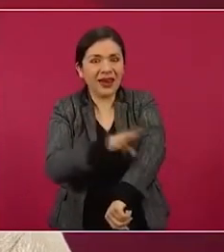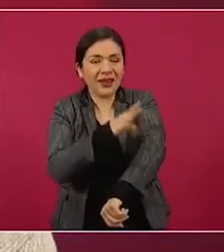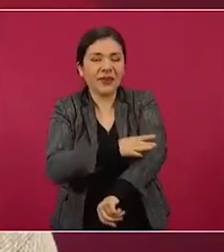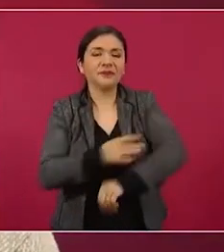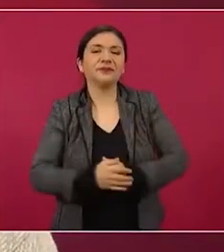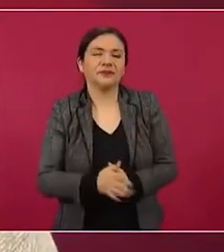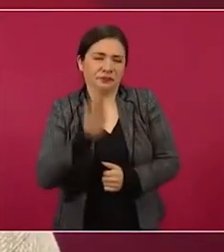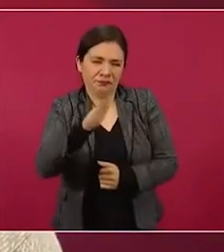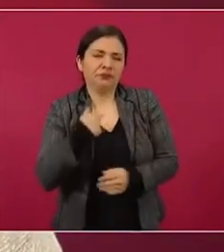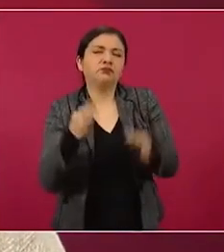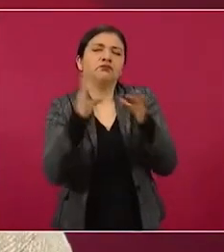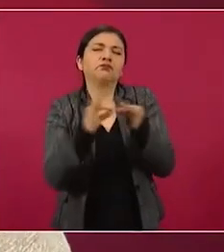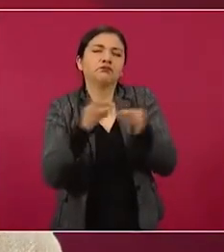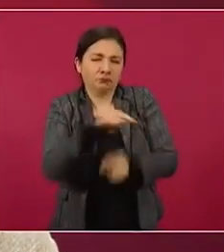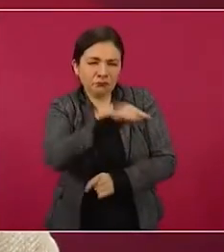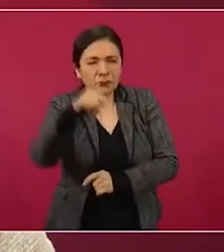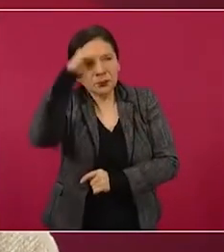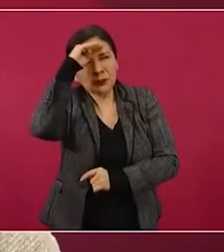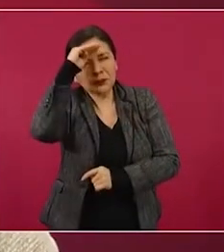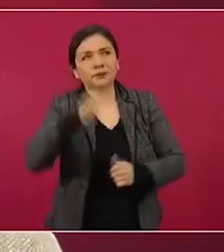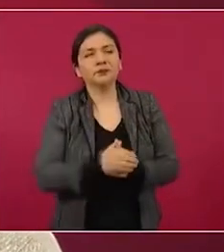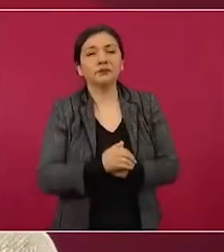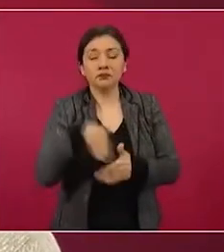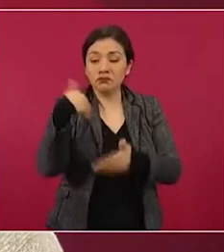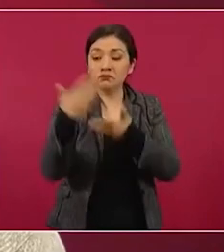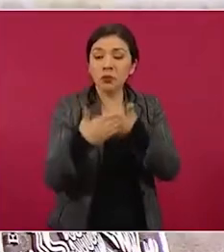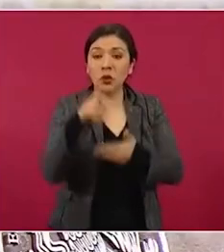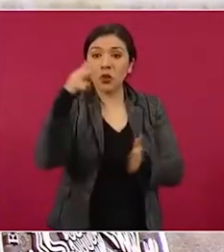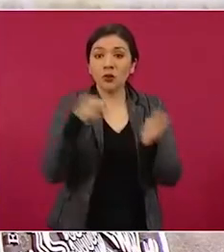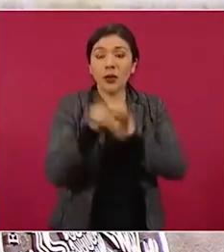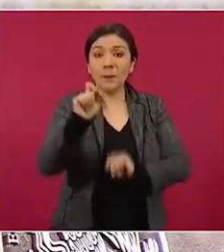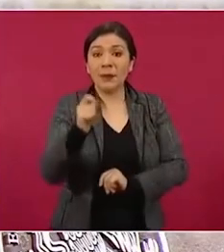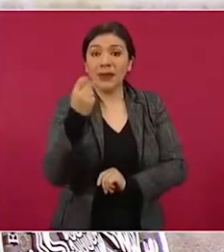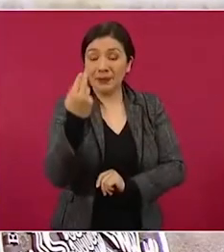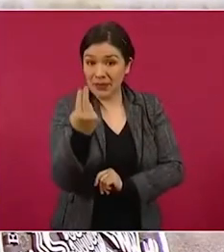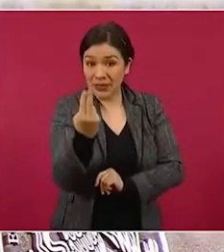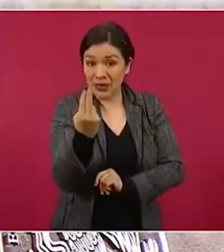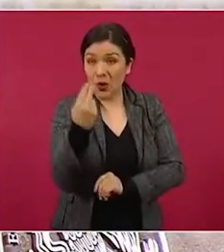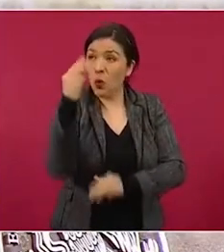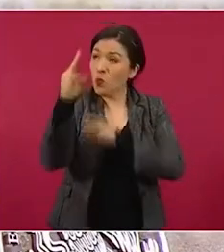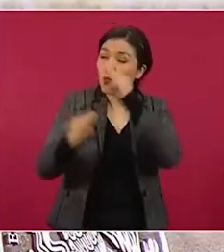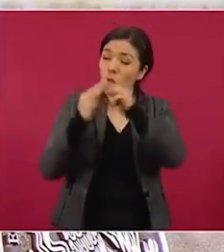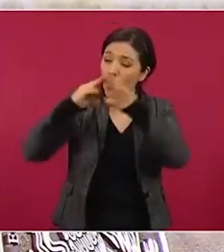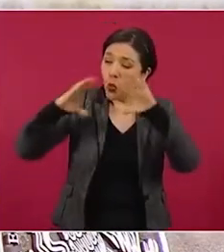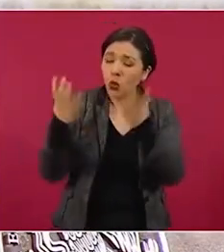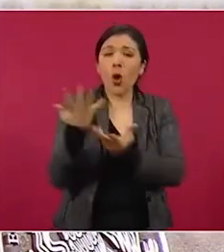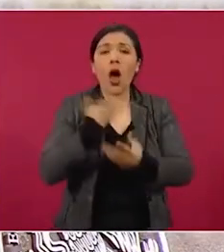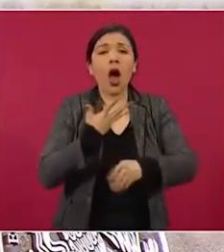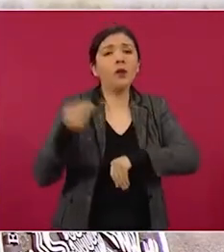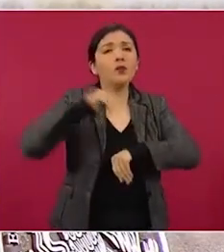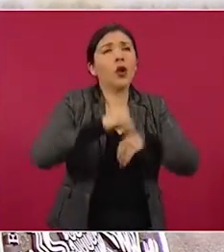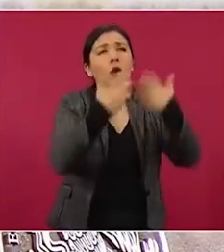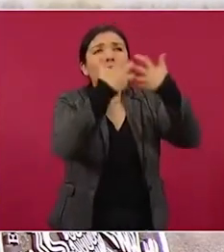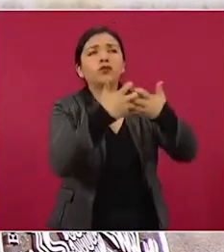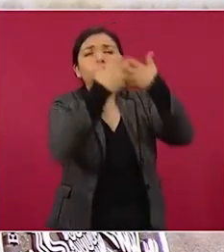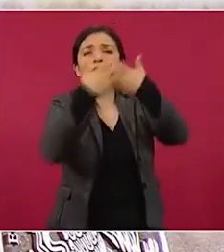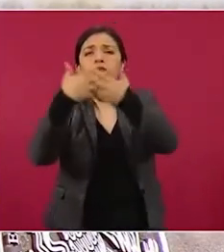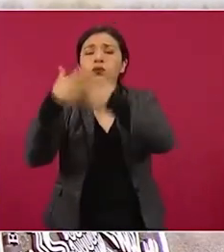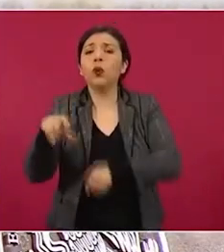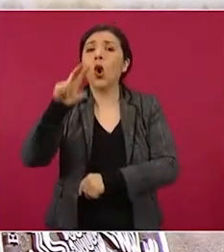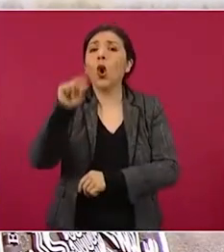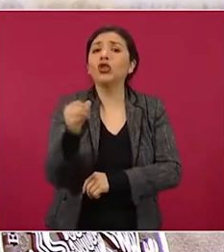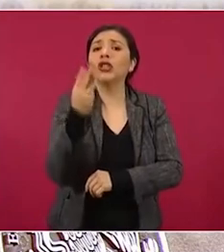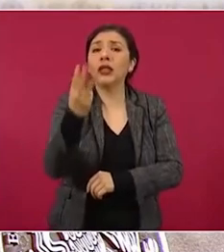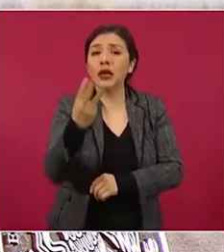para el debate. Siguiente, hacia 2025 en el mundo se van a construir 83 refinerías, la